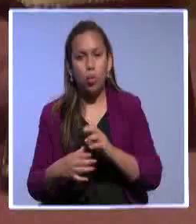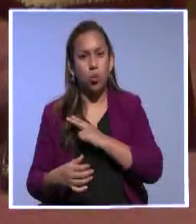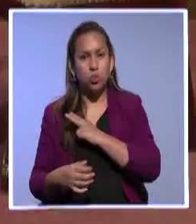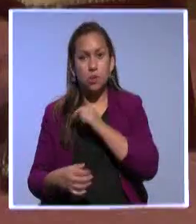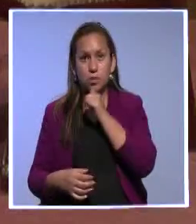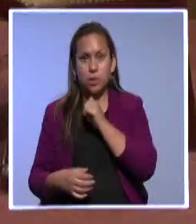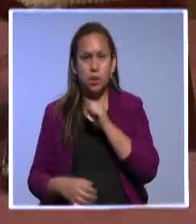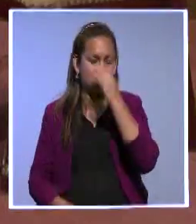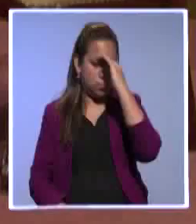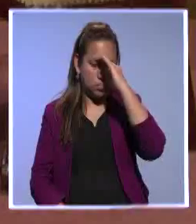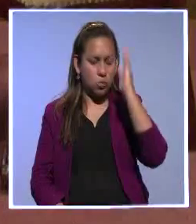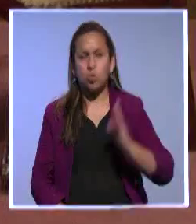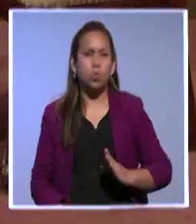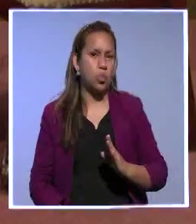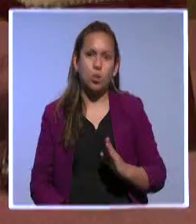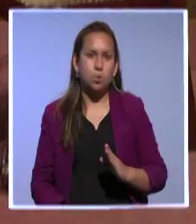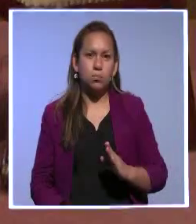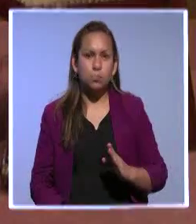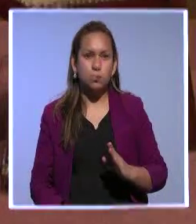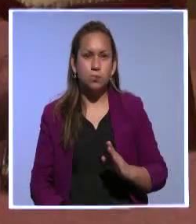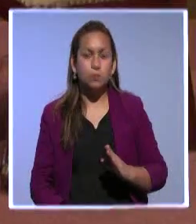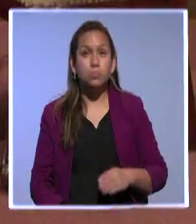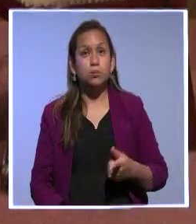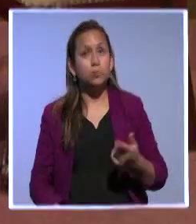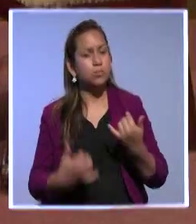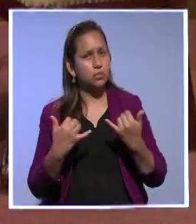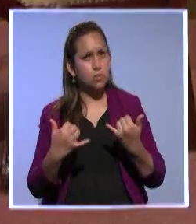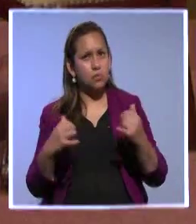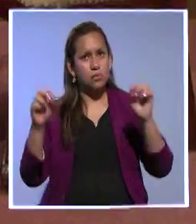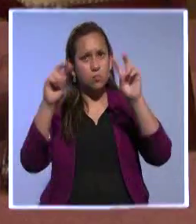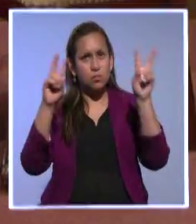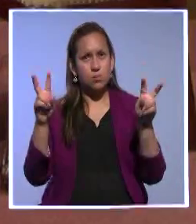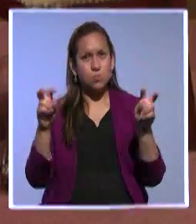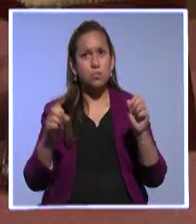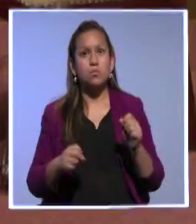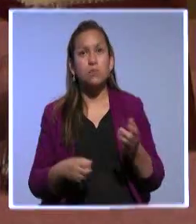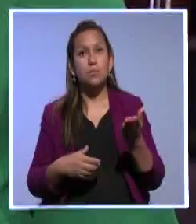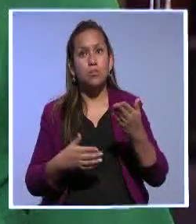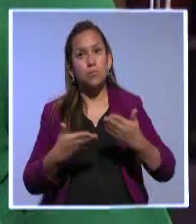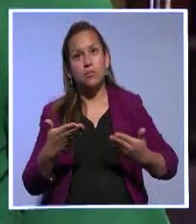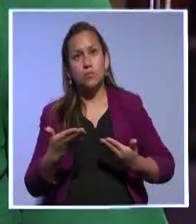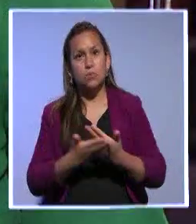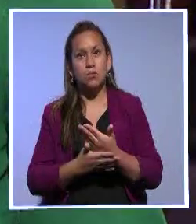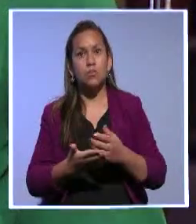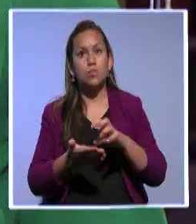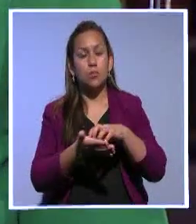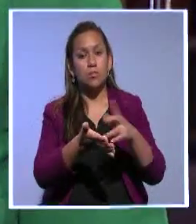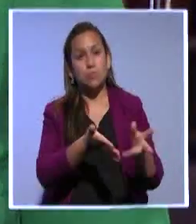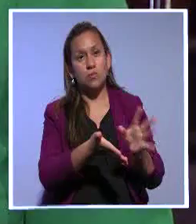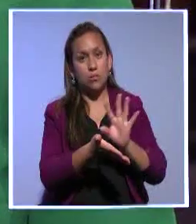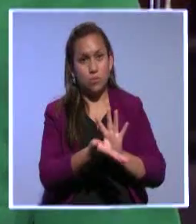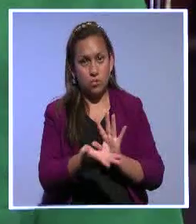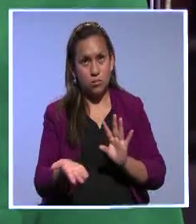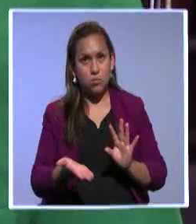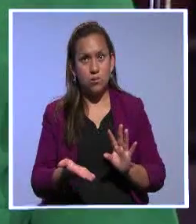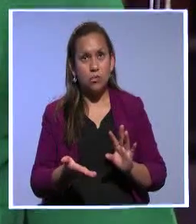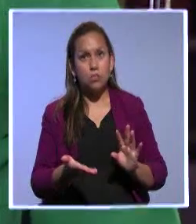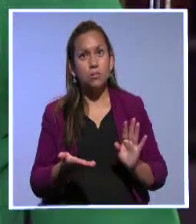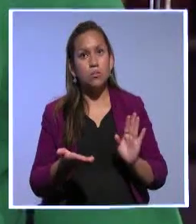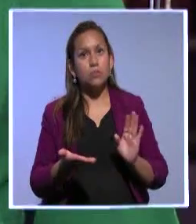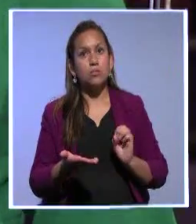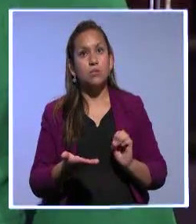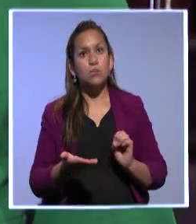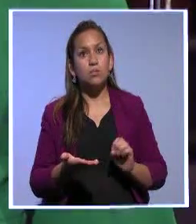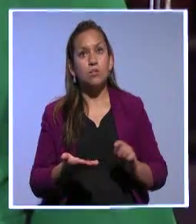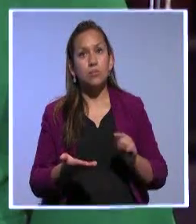Ahora bien, asambleístas, hablemos sobre lo que será la nueva Asamblea Nacional, porque más allá de